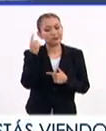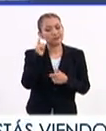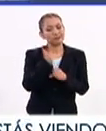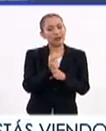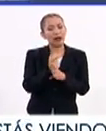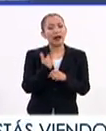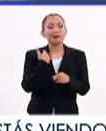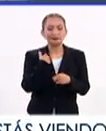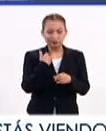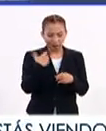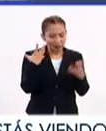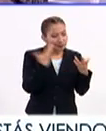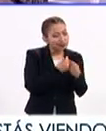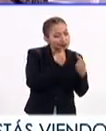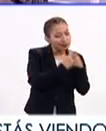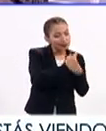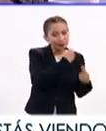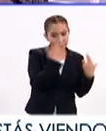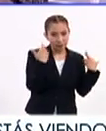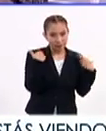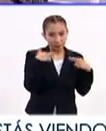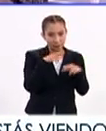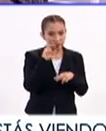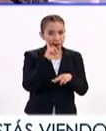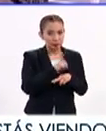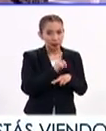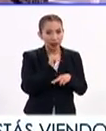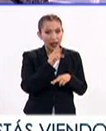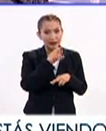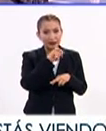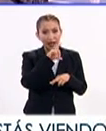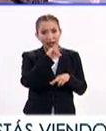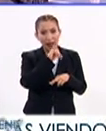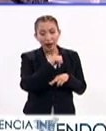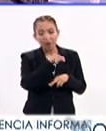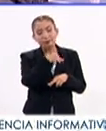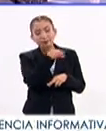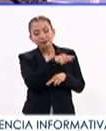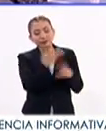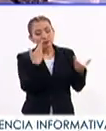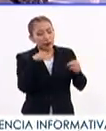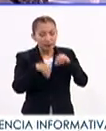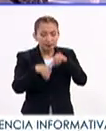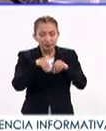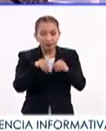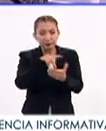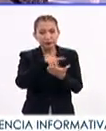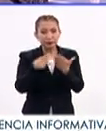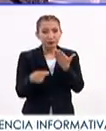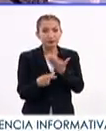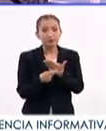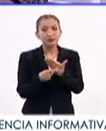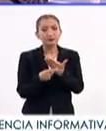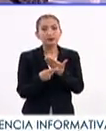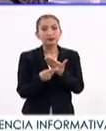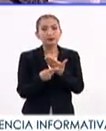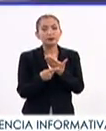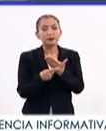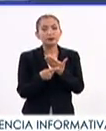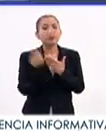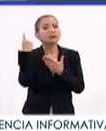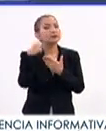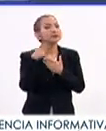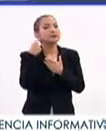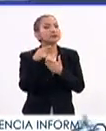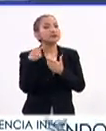damos a la tarea conjuntamente con la maestra Arcelia de crear proyectos, crear proyectos